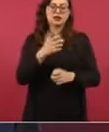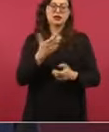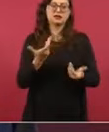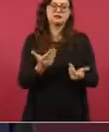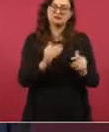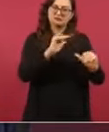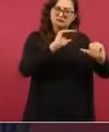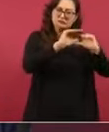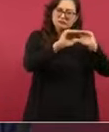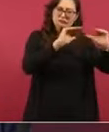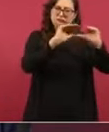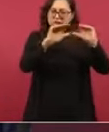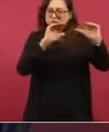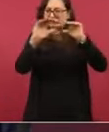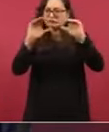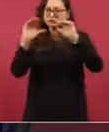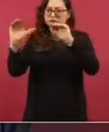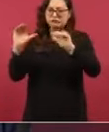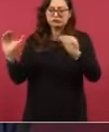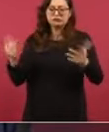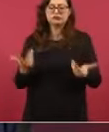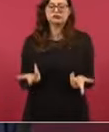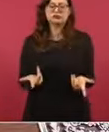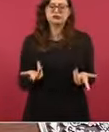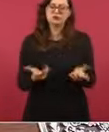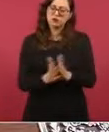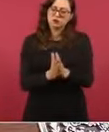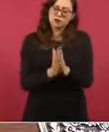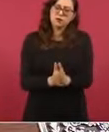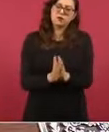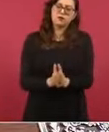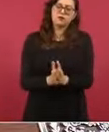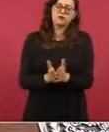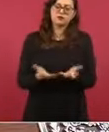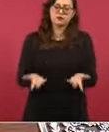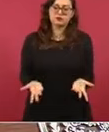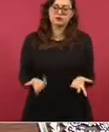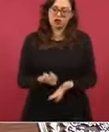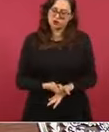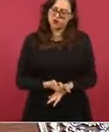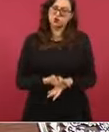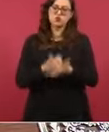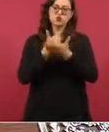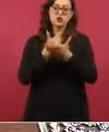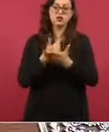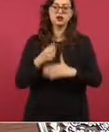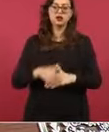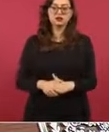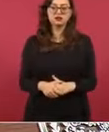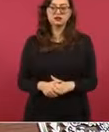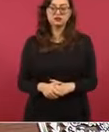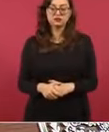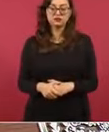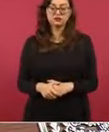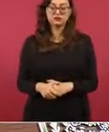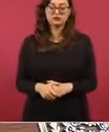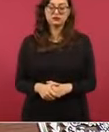pueden ellos contribuir bastante.